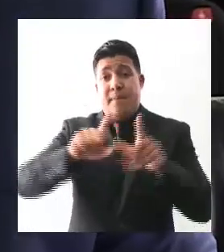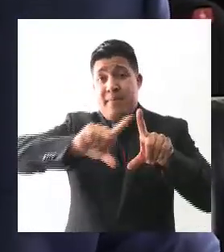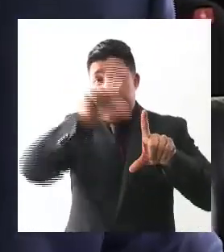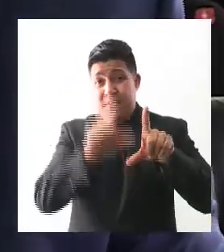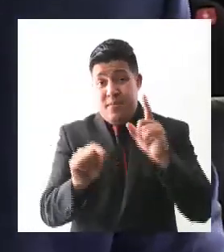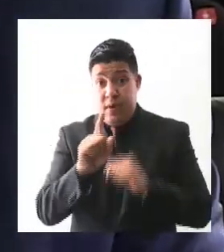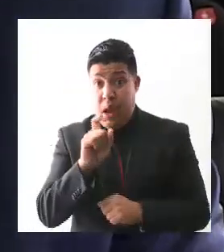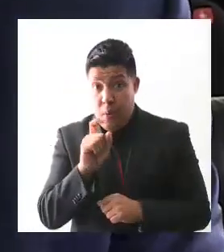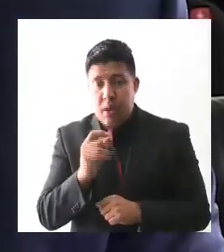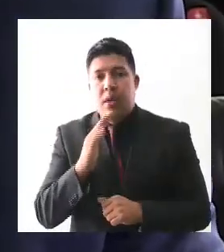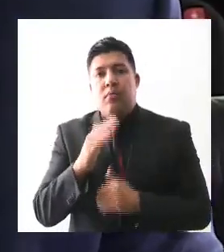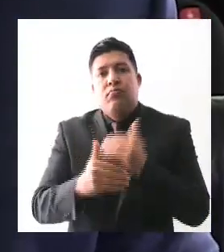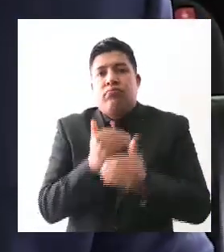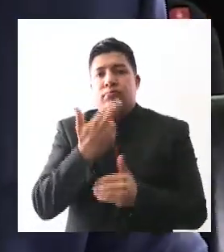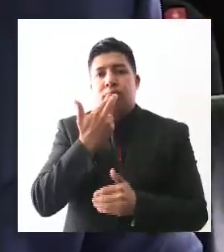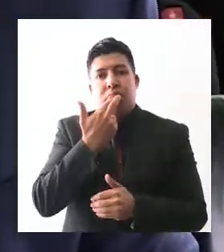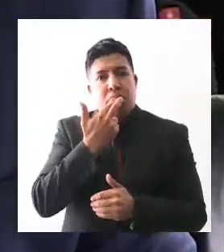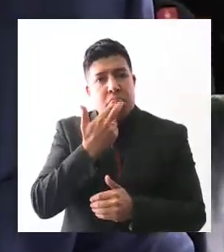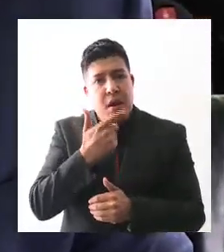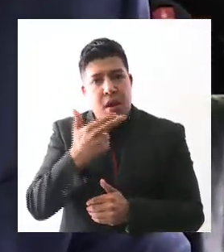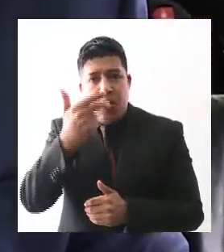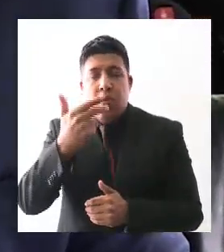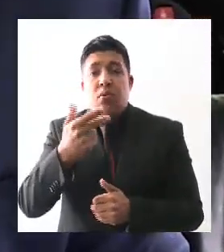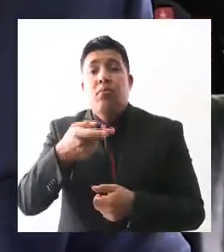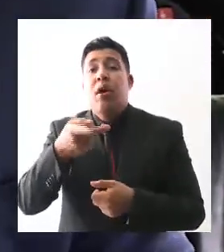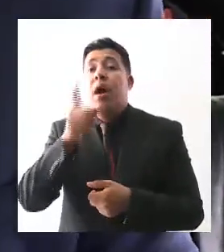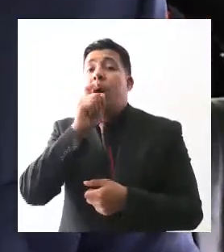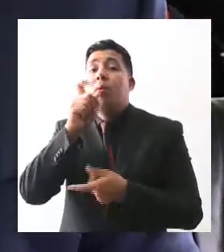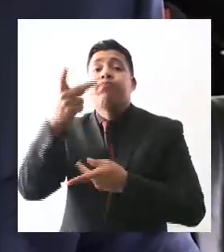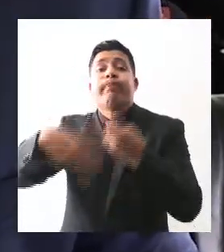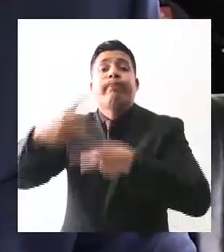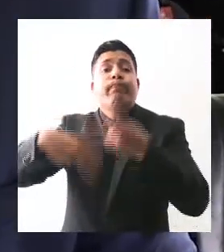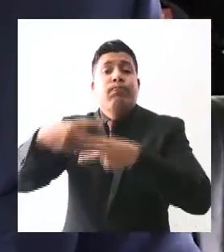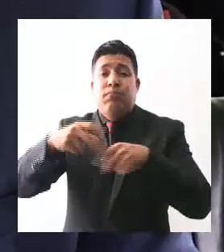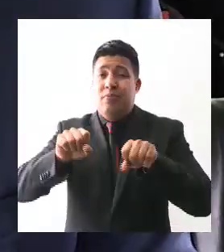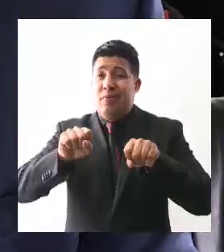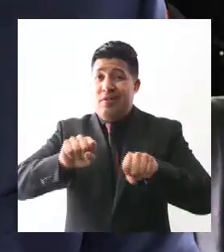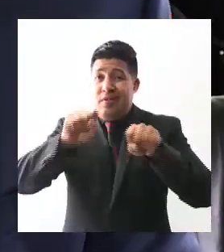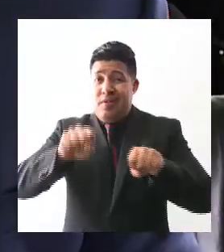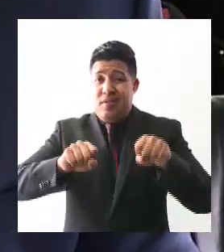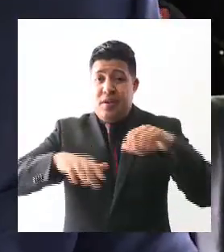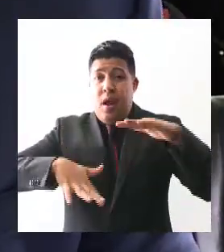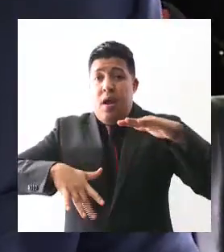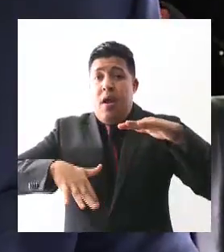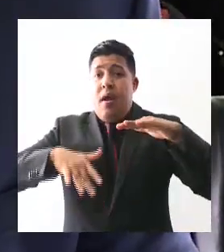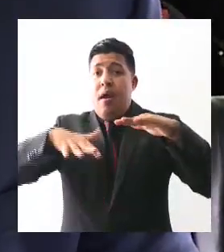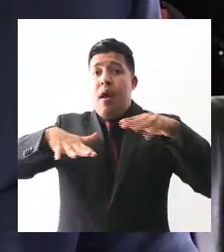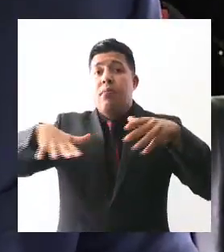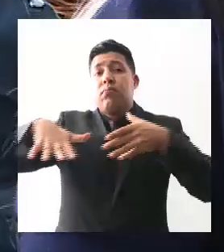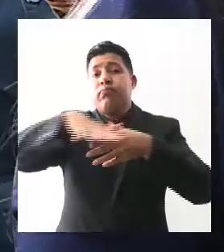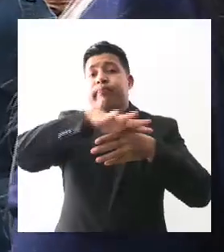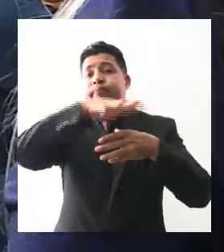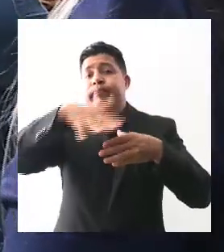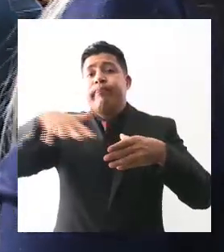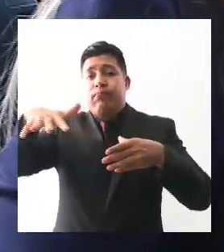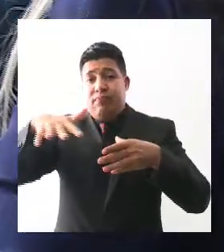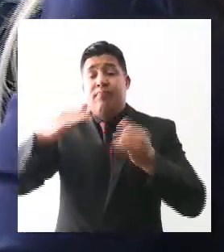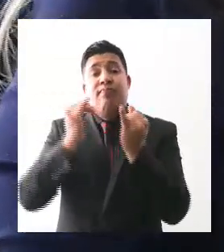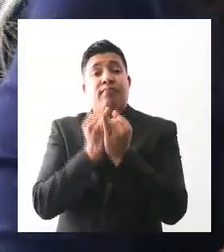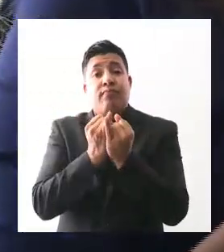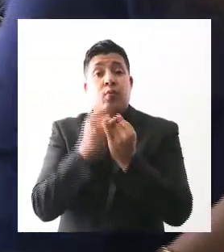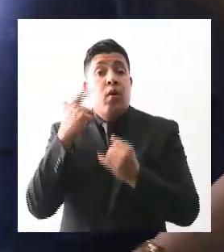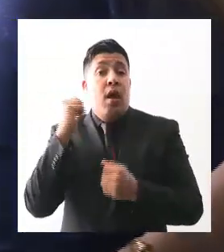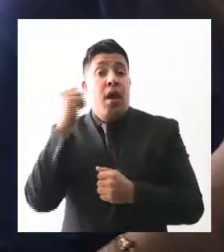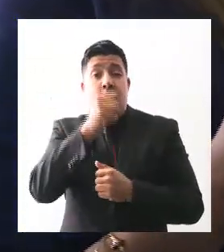hoy podemos mejorar el caudal de Chapala sanear estamos saneando los el acueducto Guadalajara Chapala